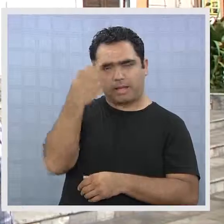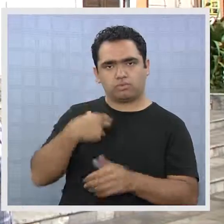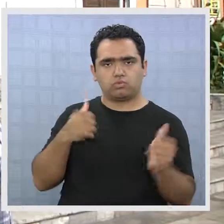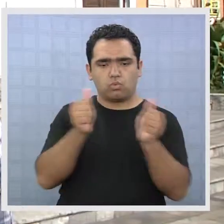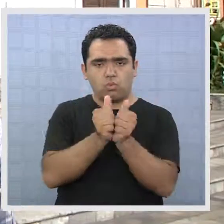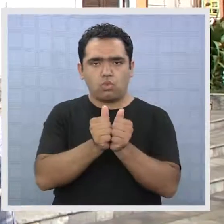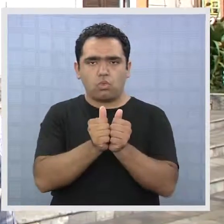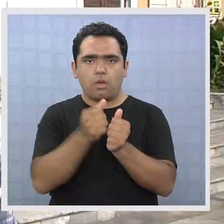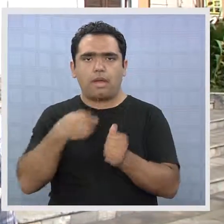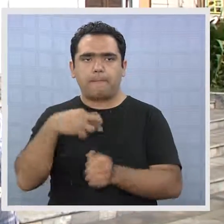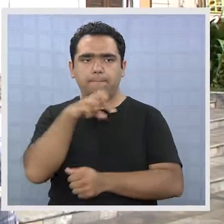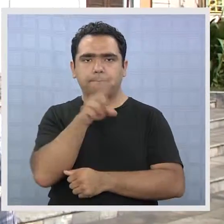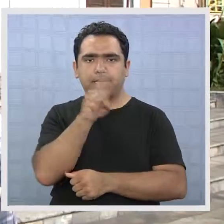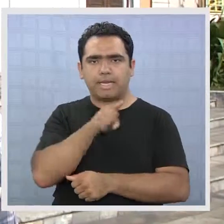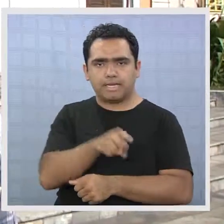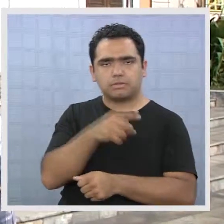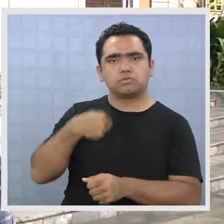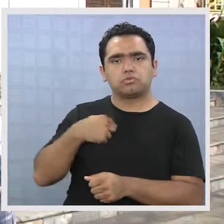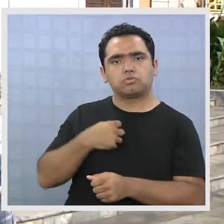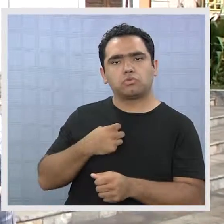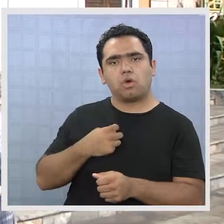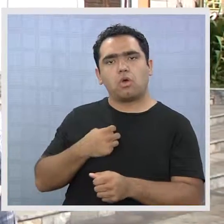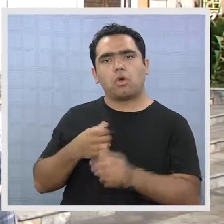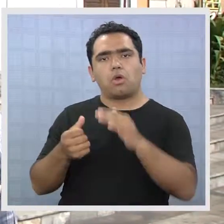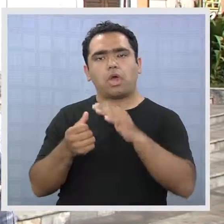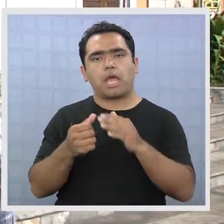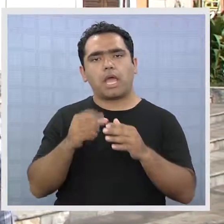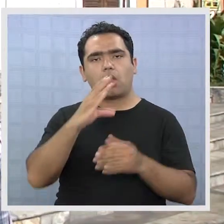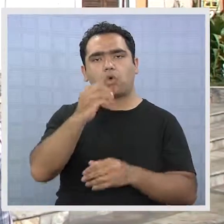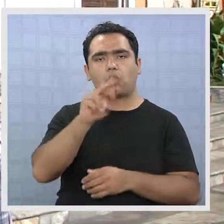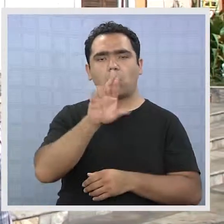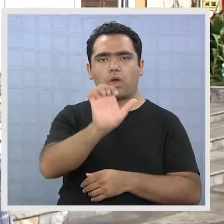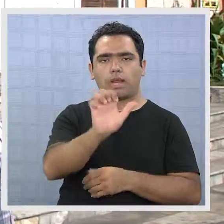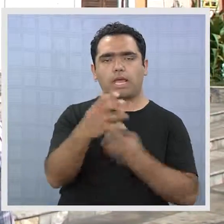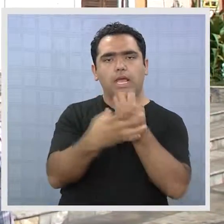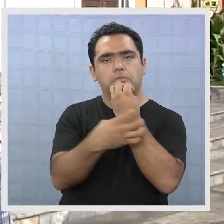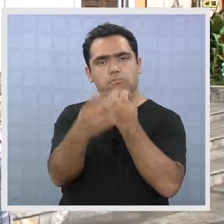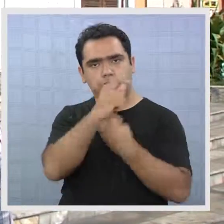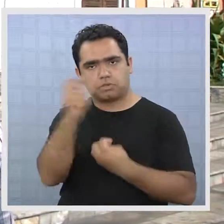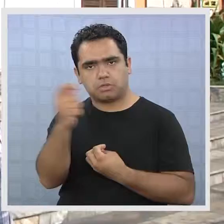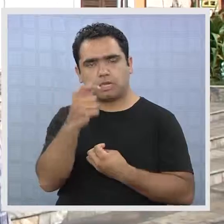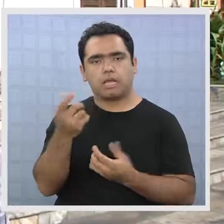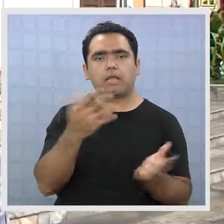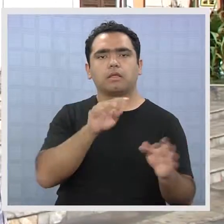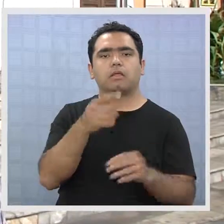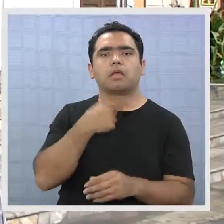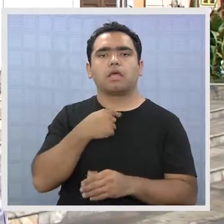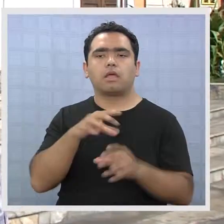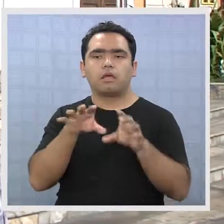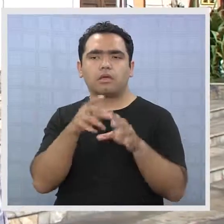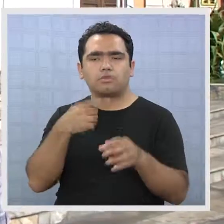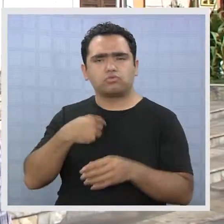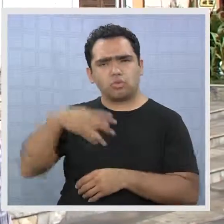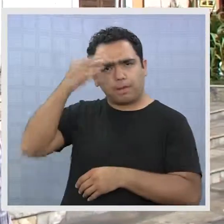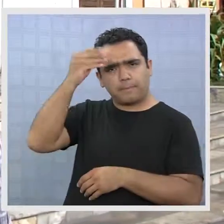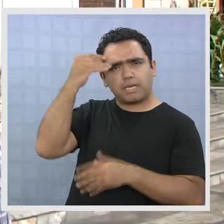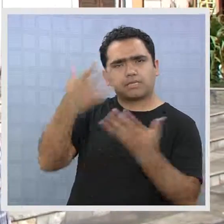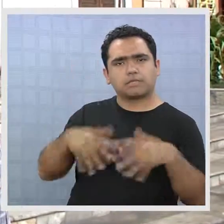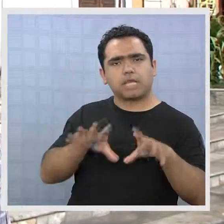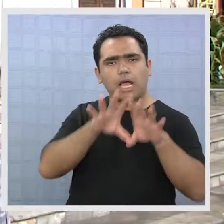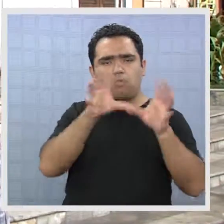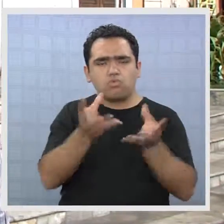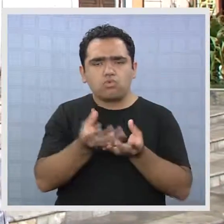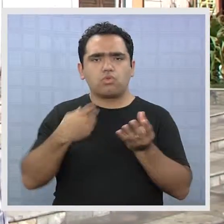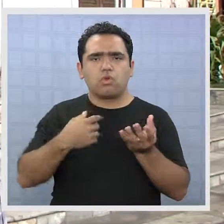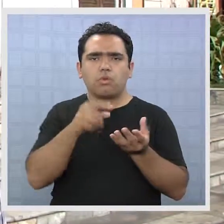junto al PS, ¿verdad?, quien ha acogido mi candidatura a consejero regional. Tengo mucha aspiración, ¿verdad? Espero que el apoyo del mundo del deporte, ¿verdad?, y